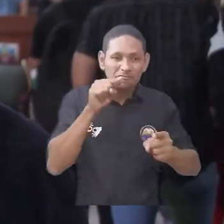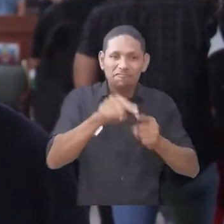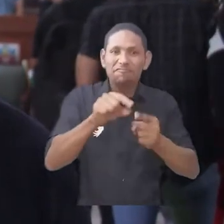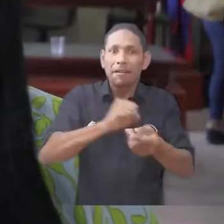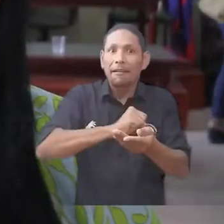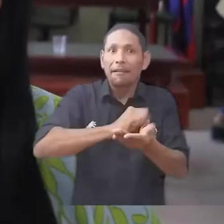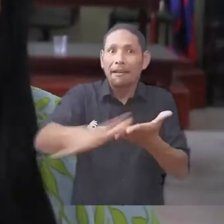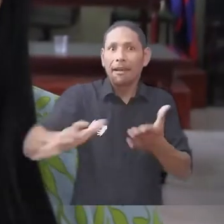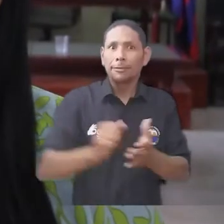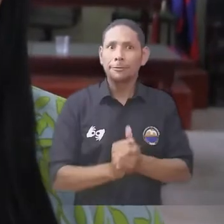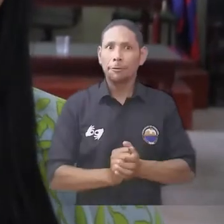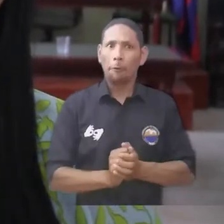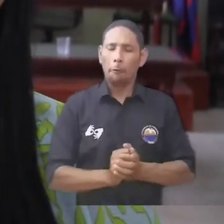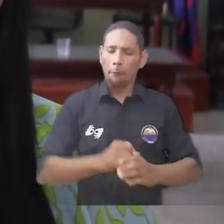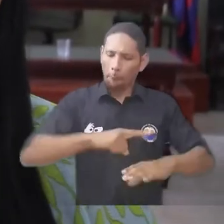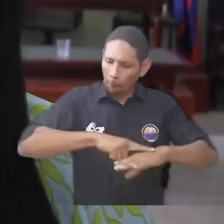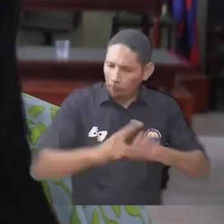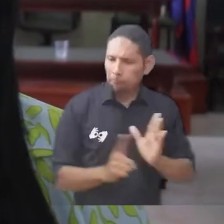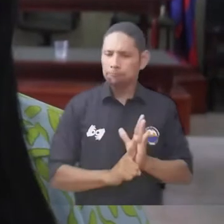de gratuidad.